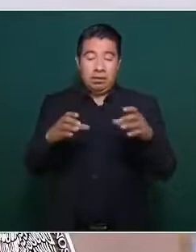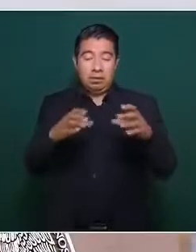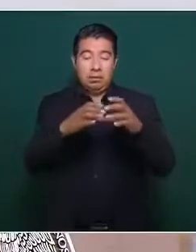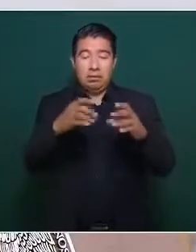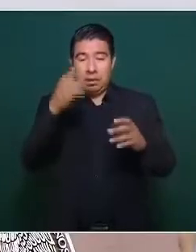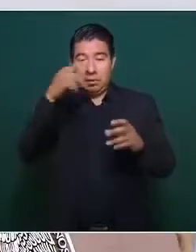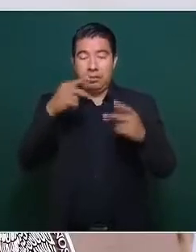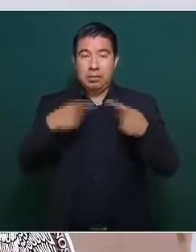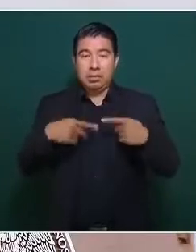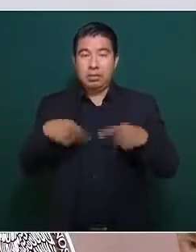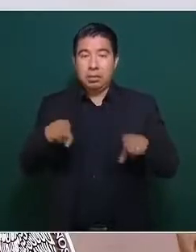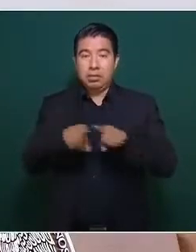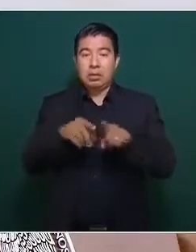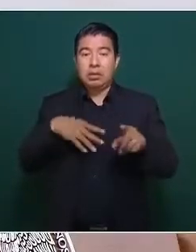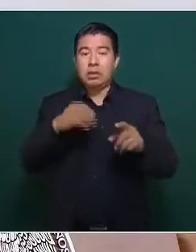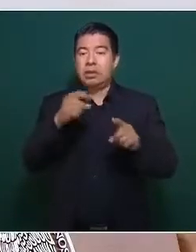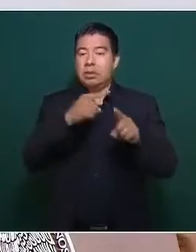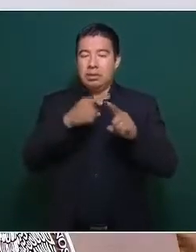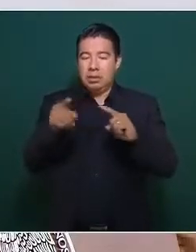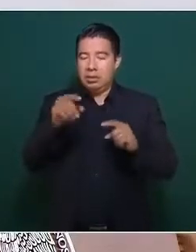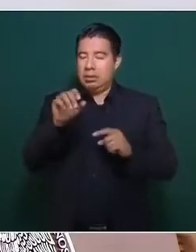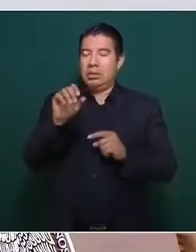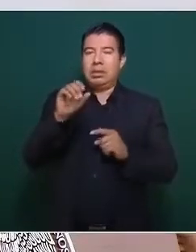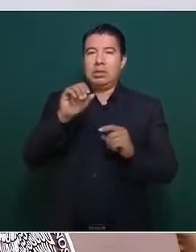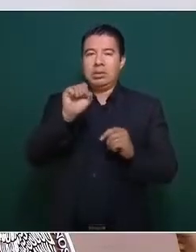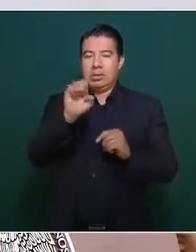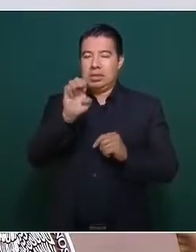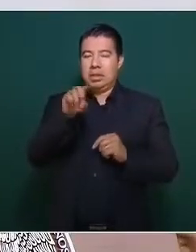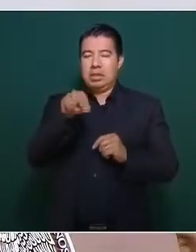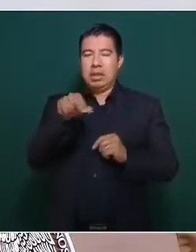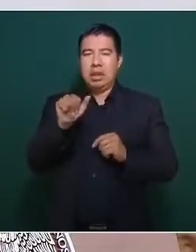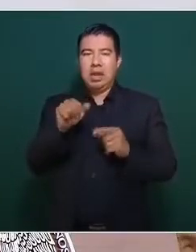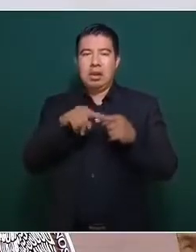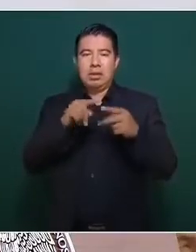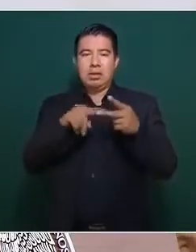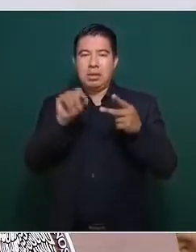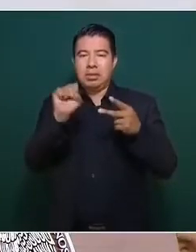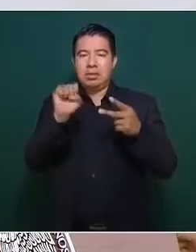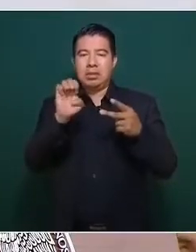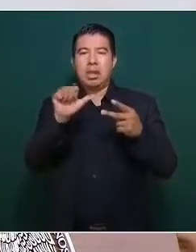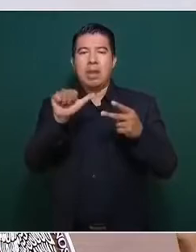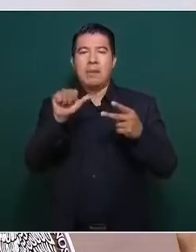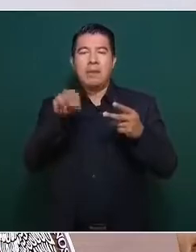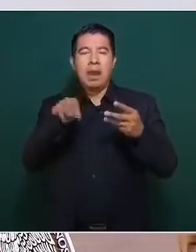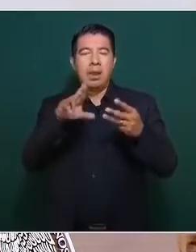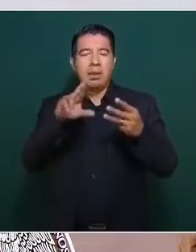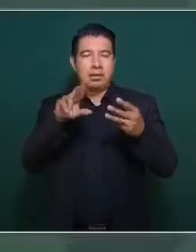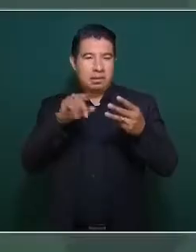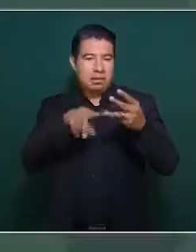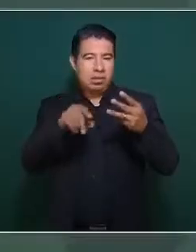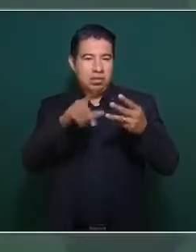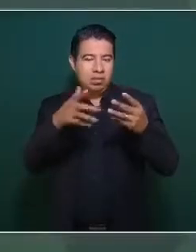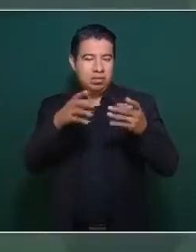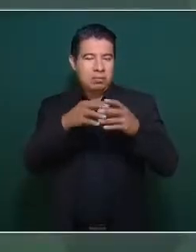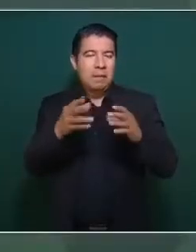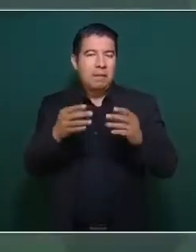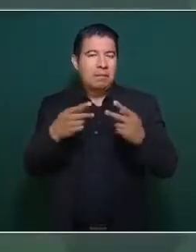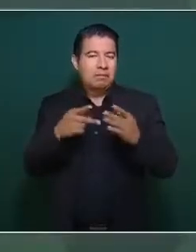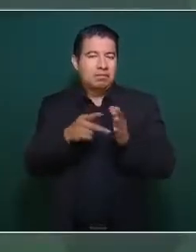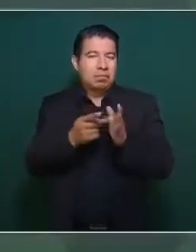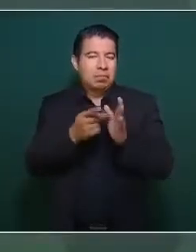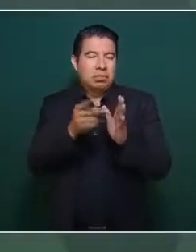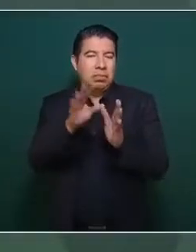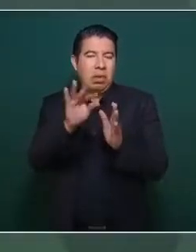del Ejército, Fuerza Aérea, Secretaría Marina y Guardia Nacional, habiendo participado en 40 eventos y asistido a